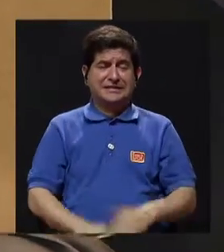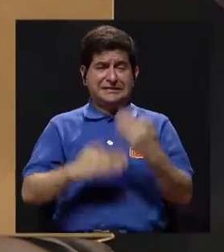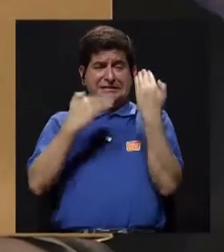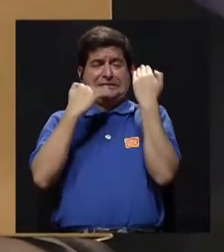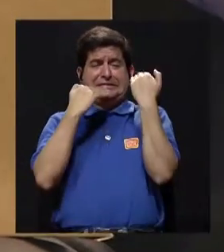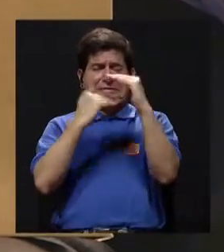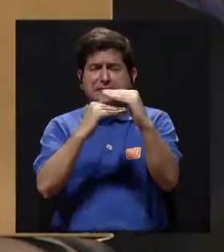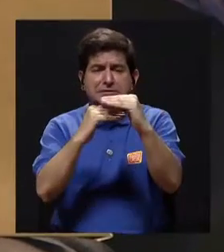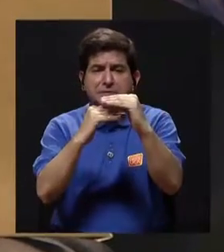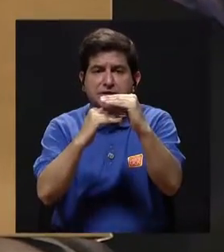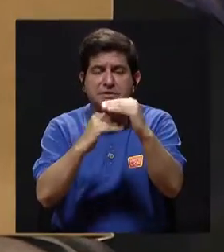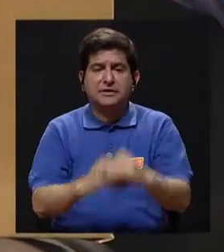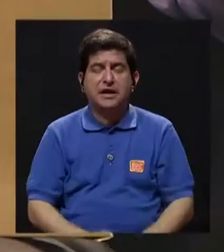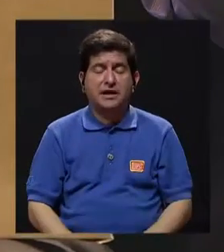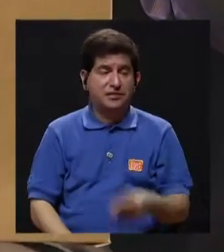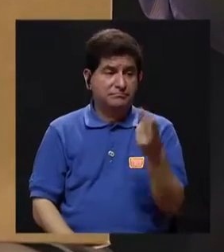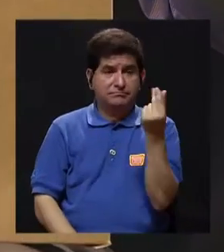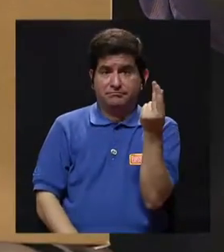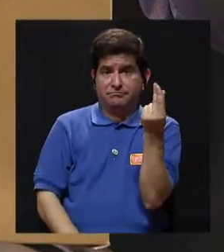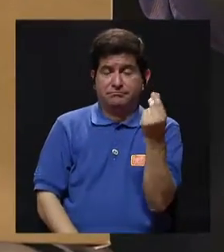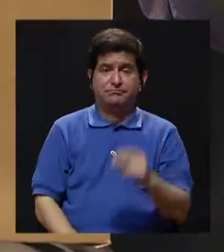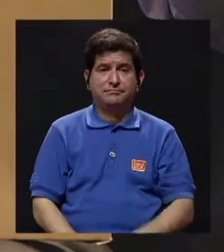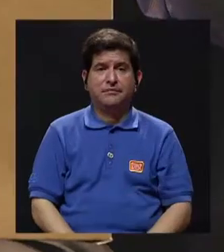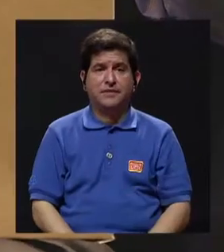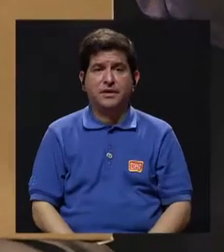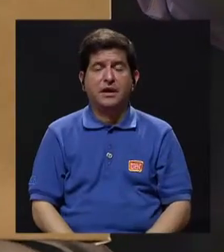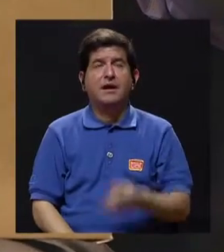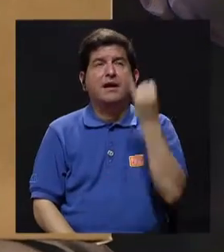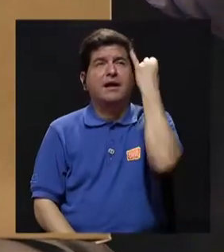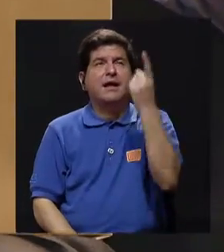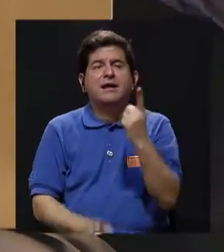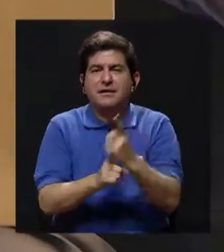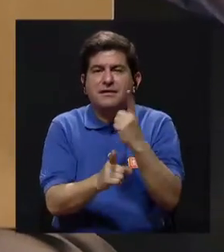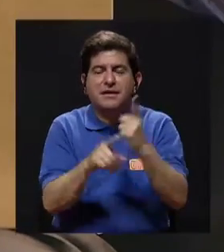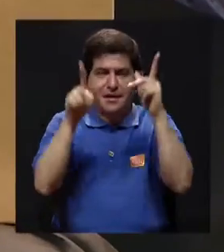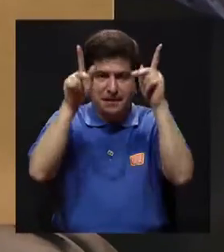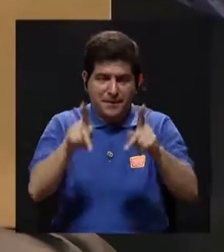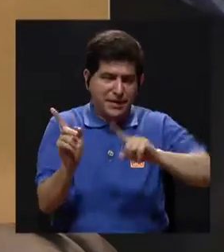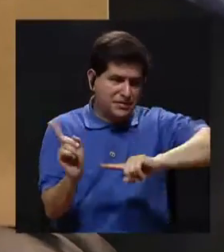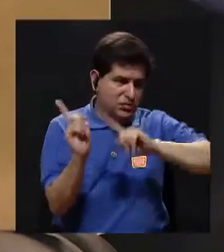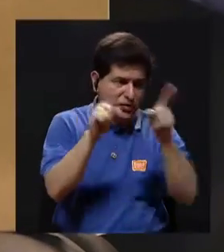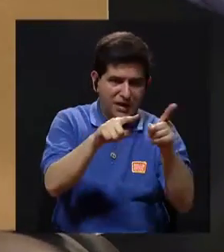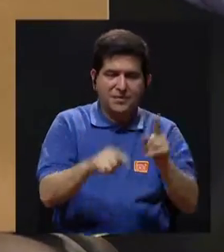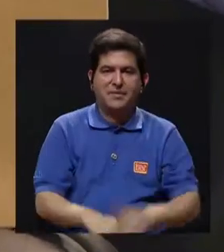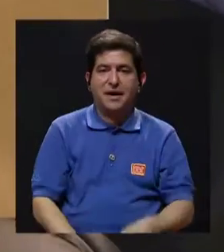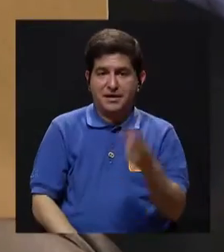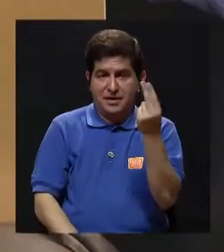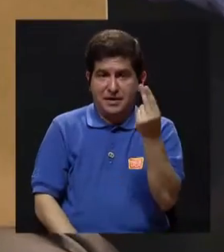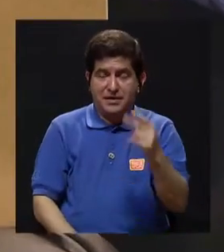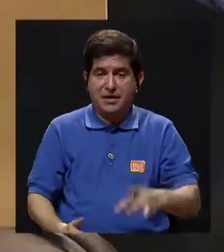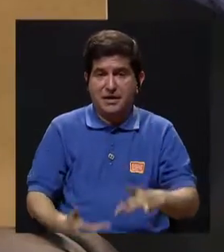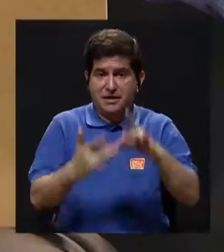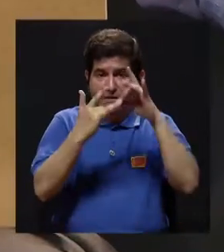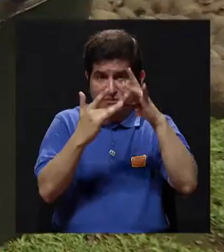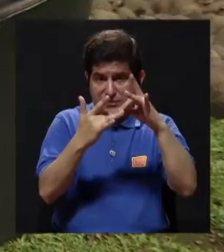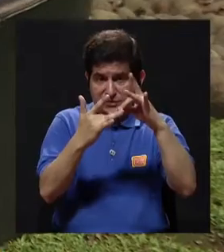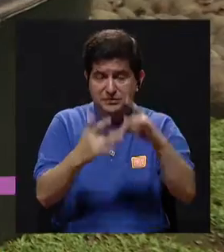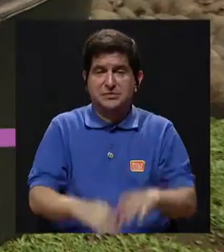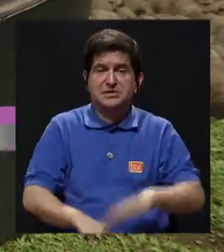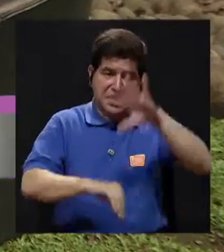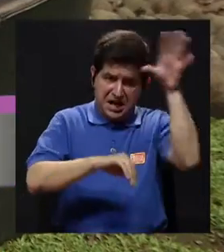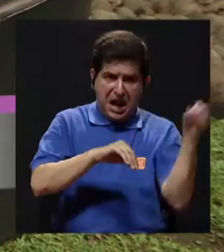límite máximo nuestro bolsillo. ¿Qué es lo ideal? Que cuando las personas vayan a recibir un dinerito extra,